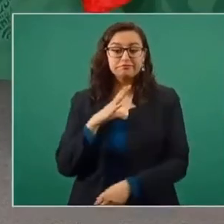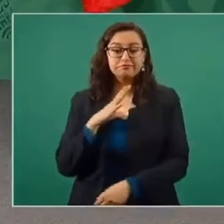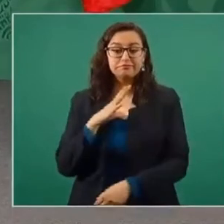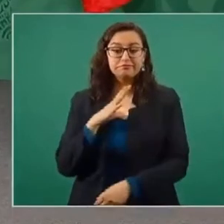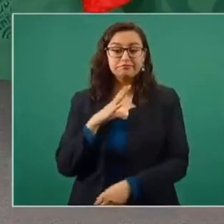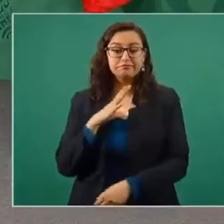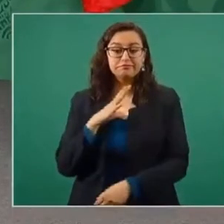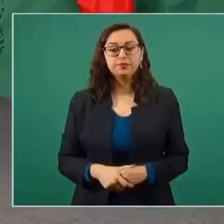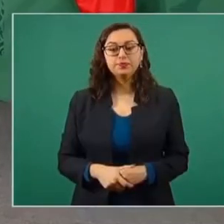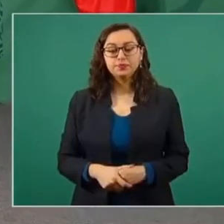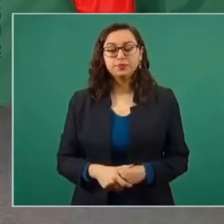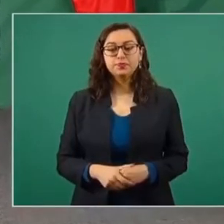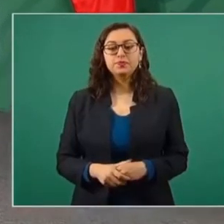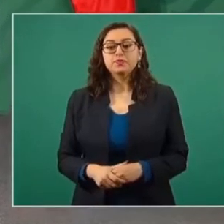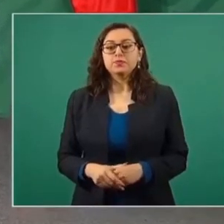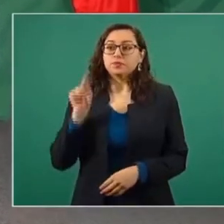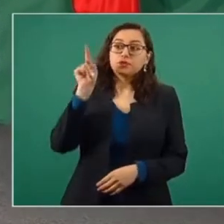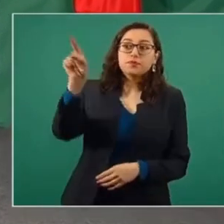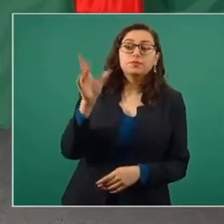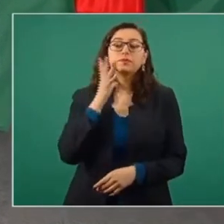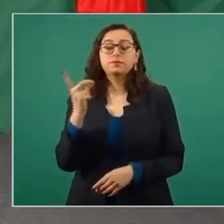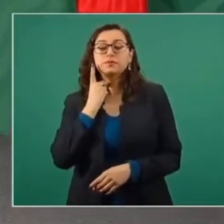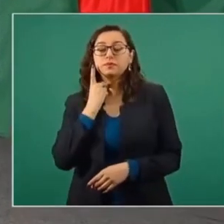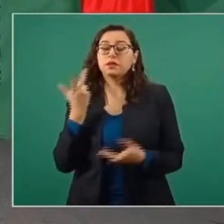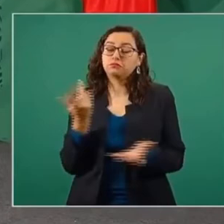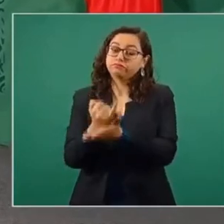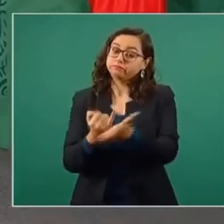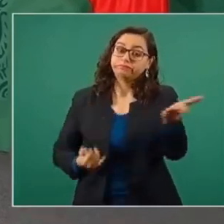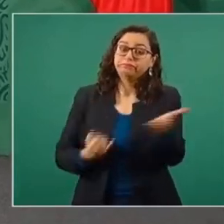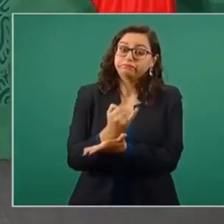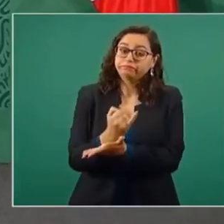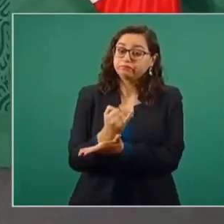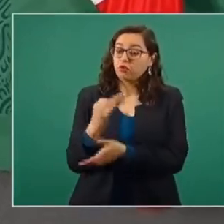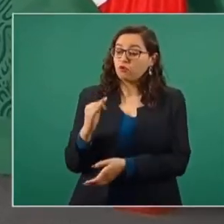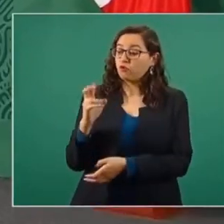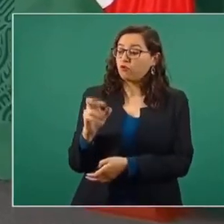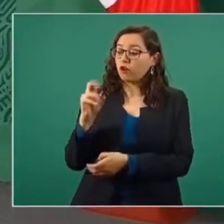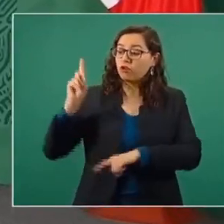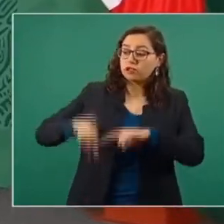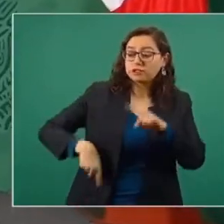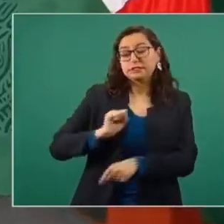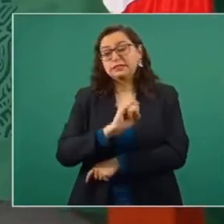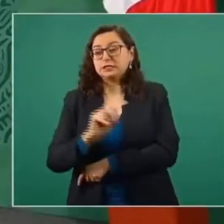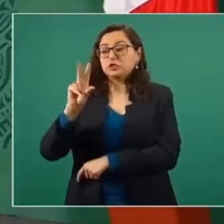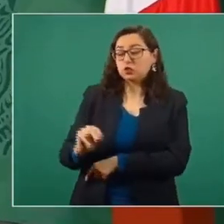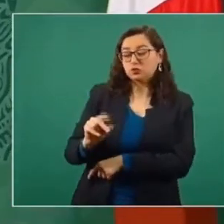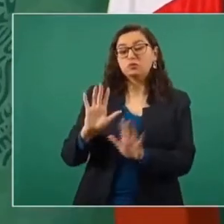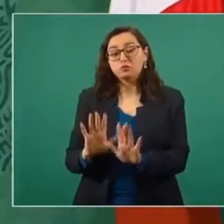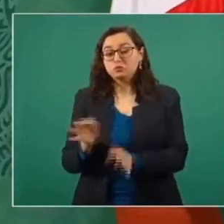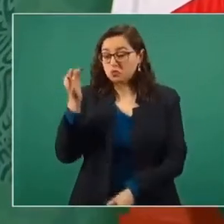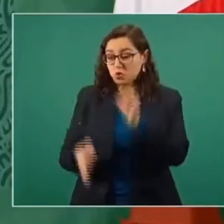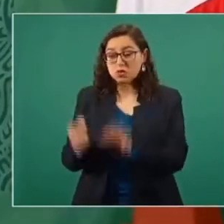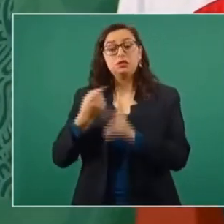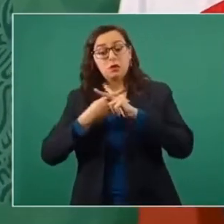La Cámara de Diputados determina si se puede someter a proceso al gobernador